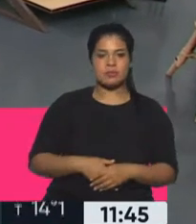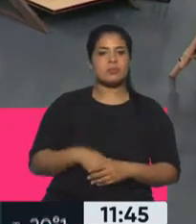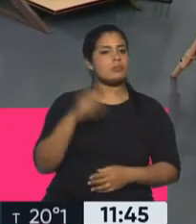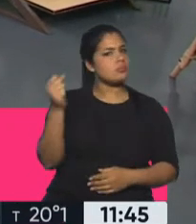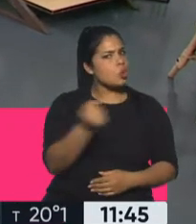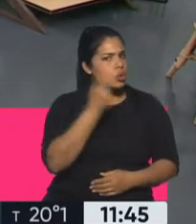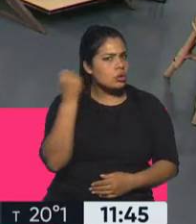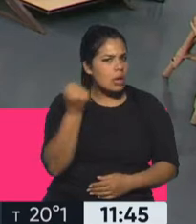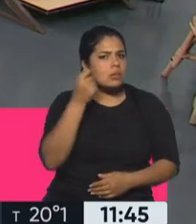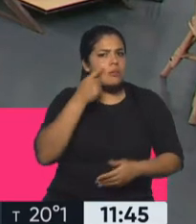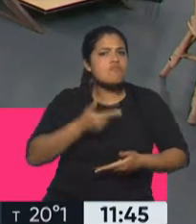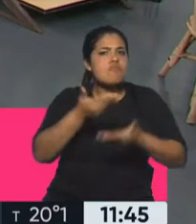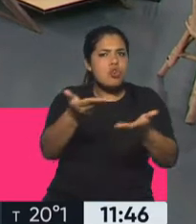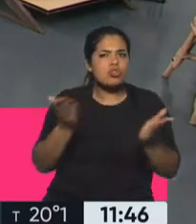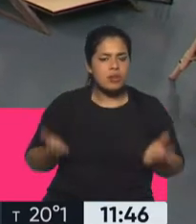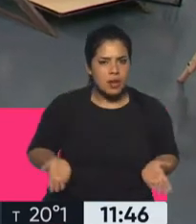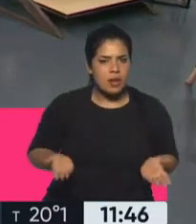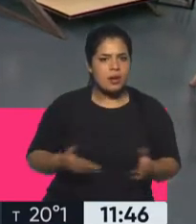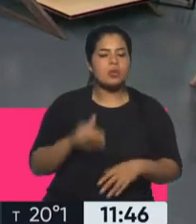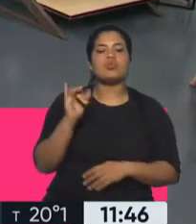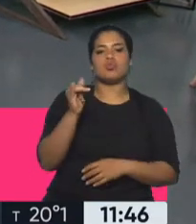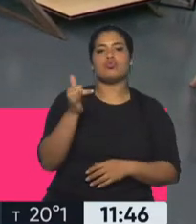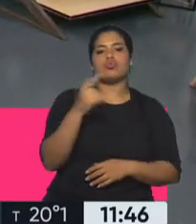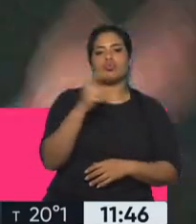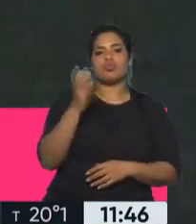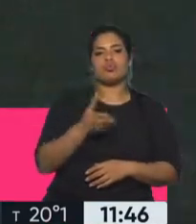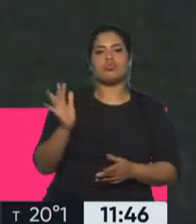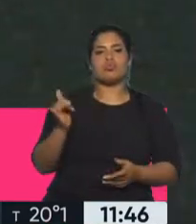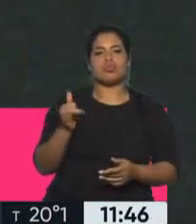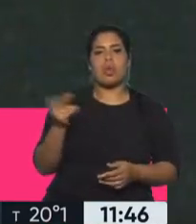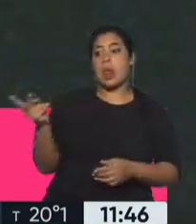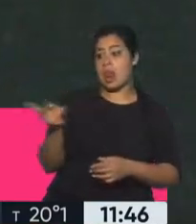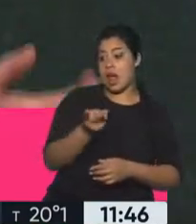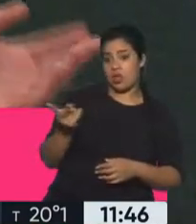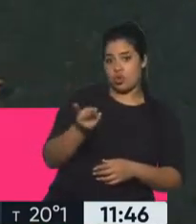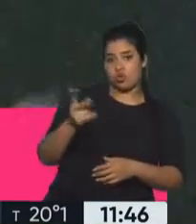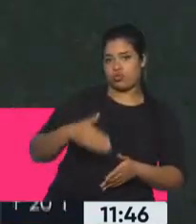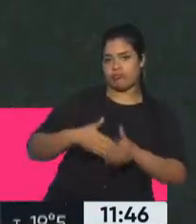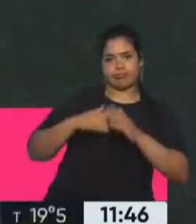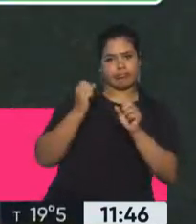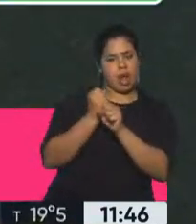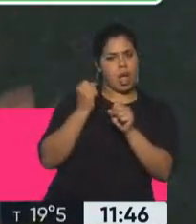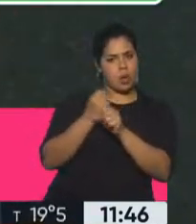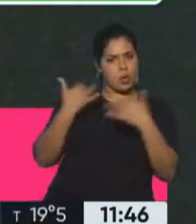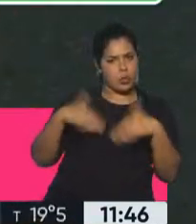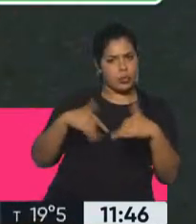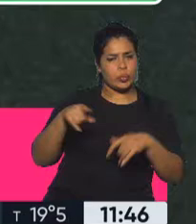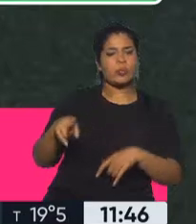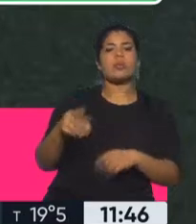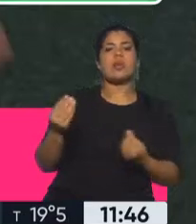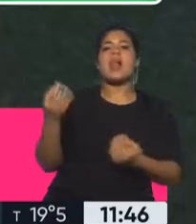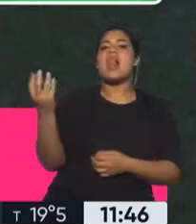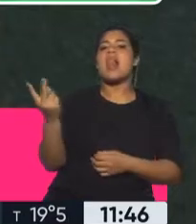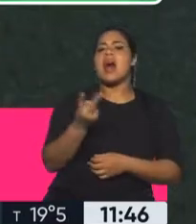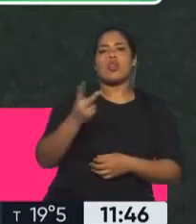importante, ¿no?, poder visibilizar esto. Súper importante. La verdad que Mariana y Carolina hacen un trabajo fundamental. Las dos, ellas no lo van a decir porque, bueno, son modestas, pero son